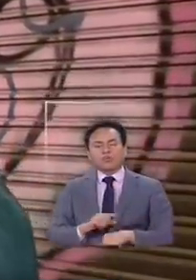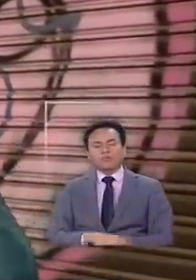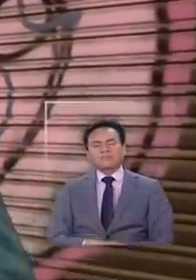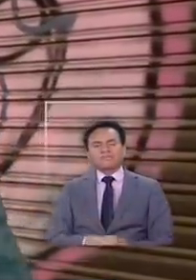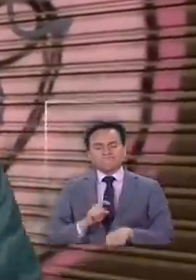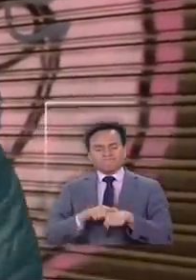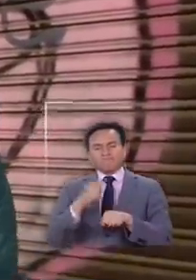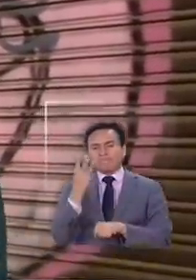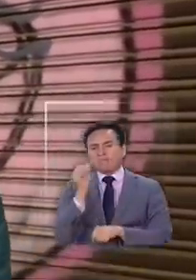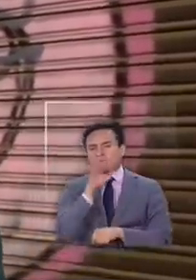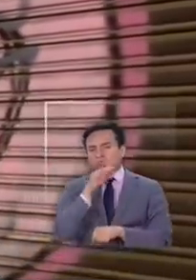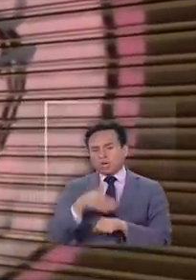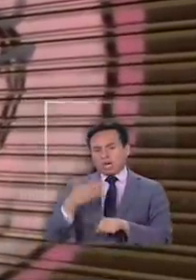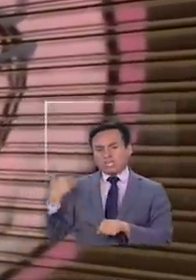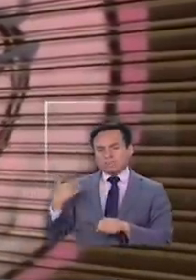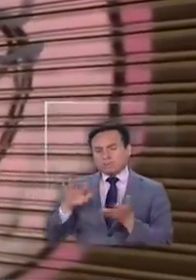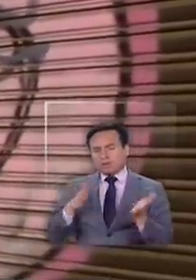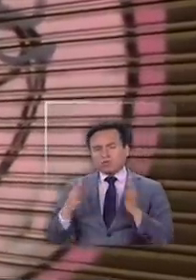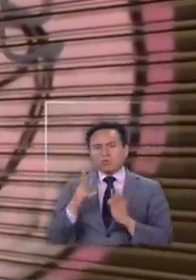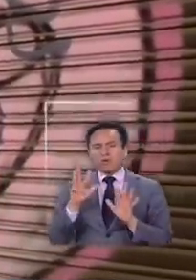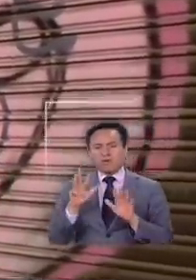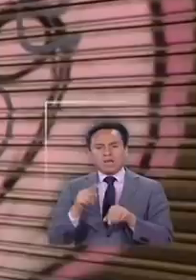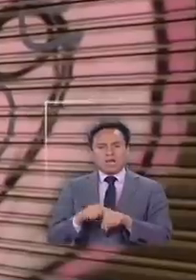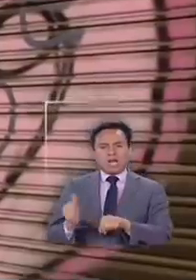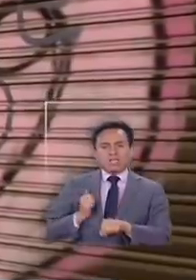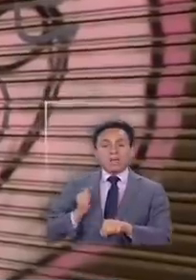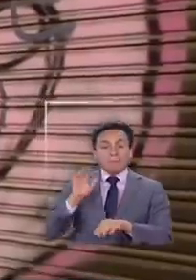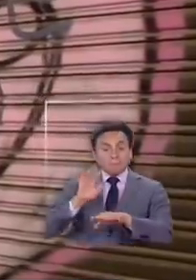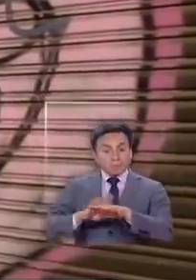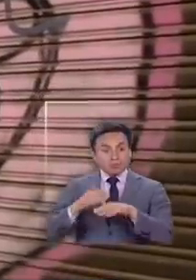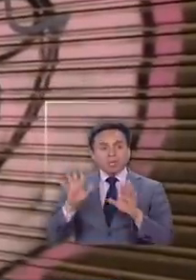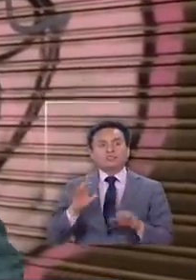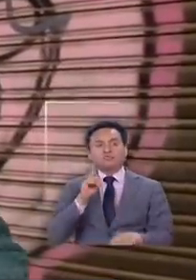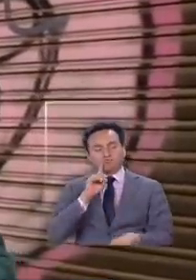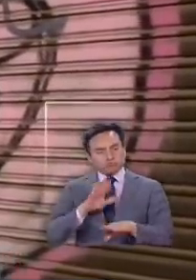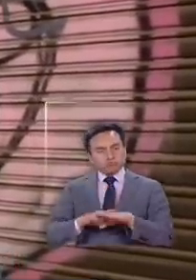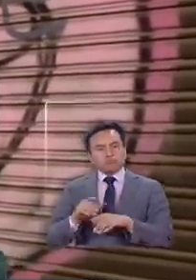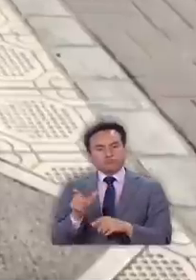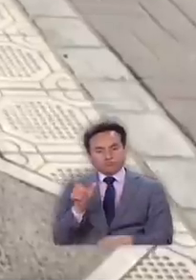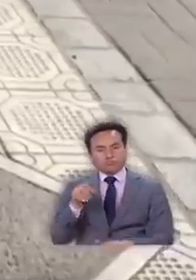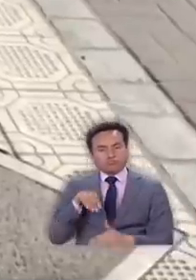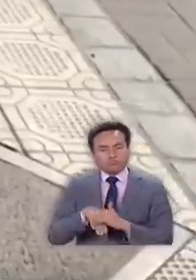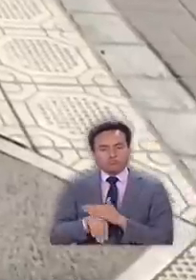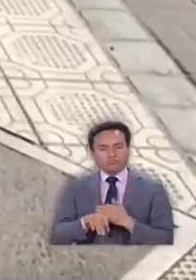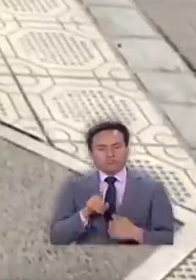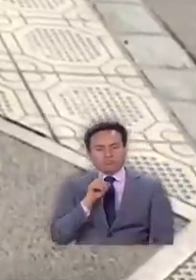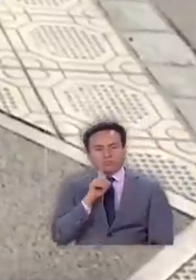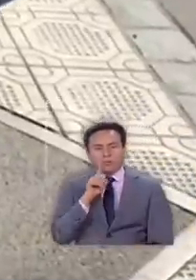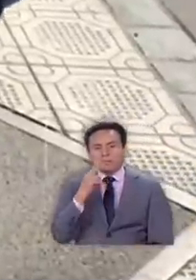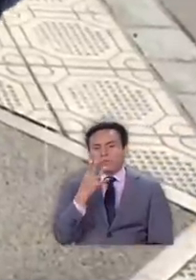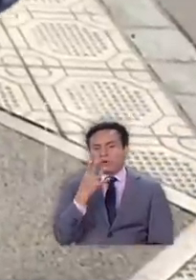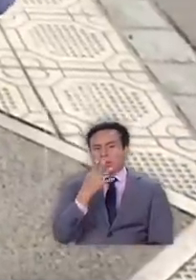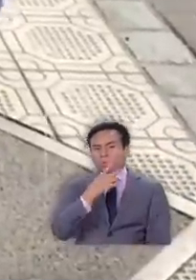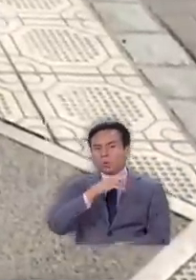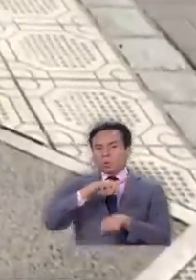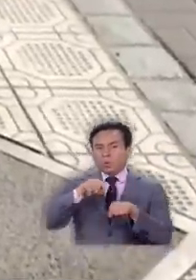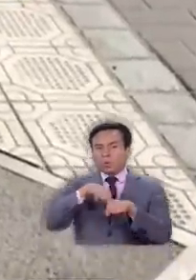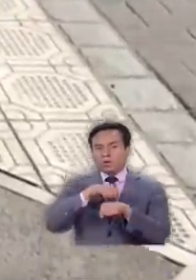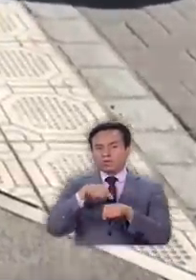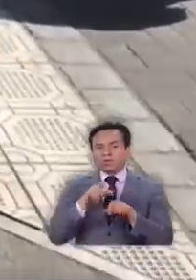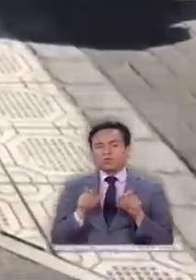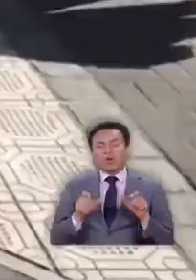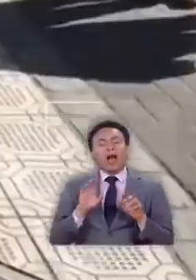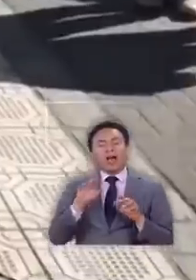no sé una media hora un poquito antes de las nueve sacó su permiso en solo 24 horas en la